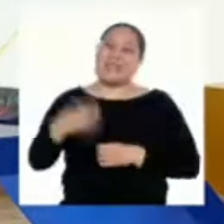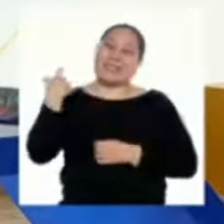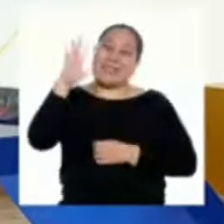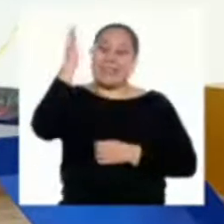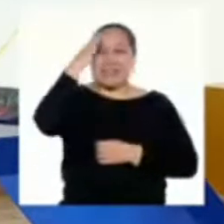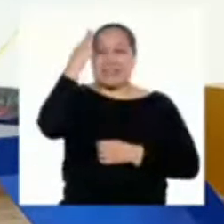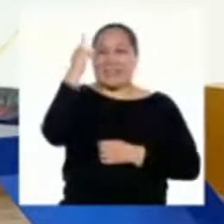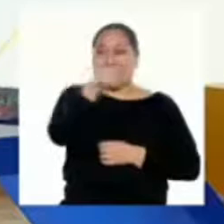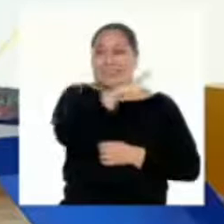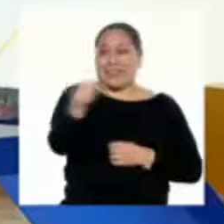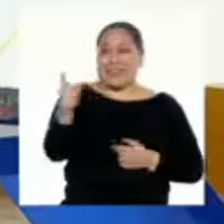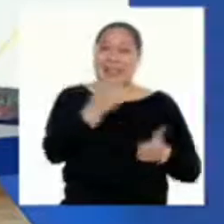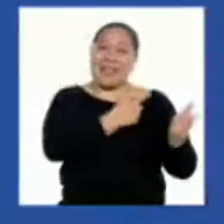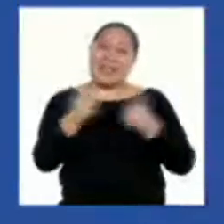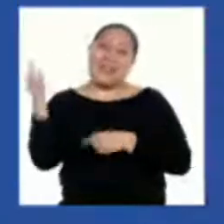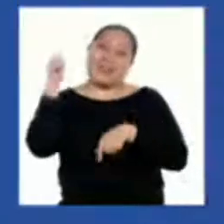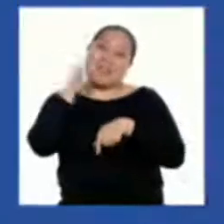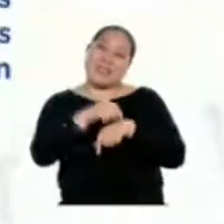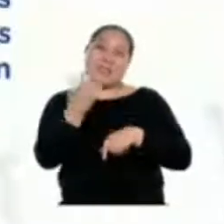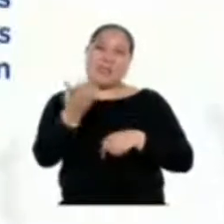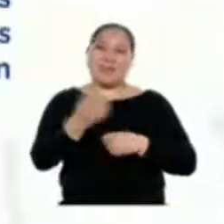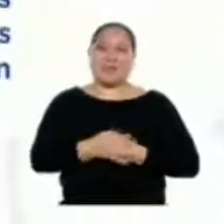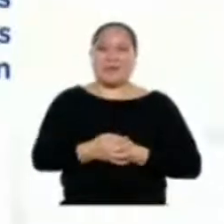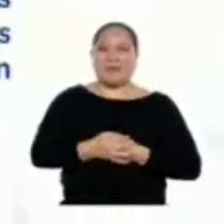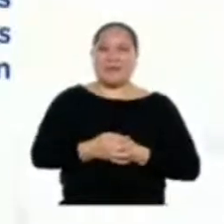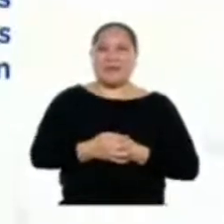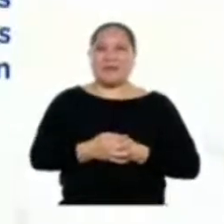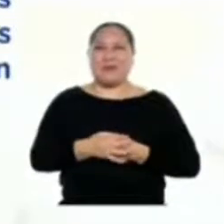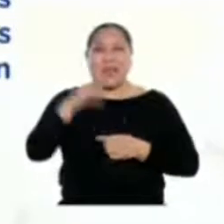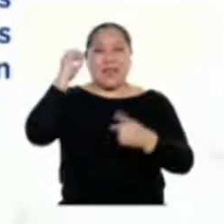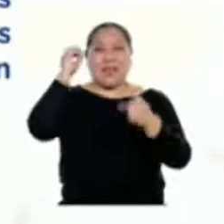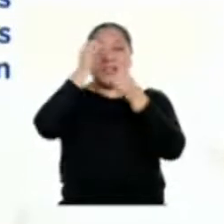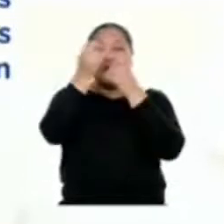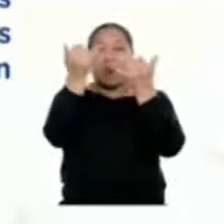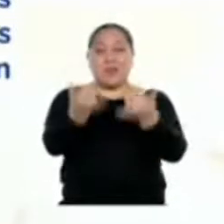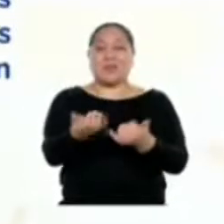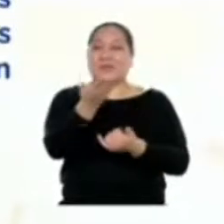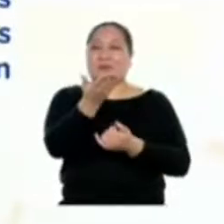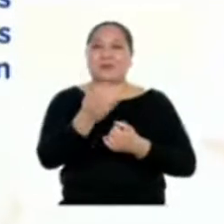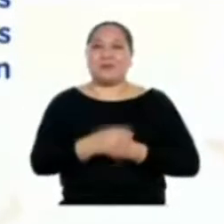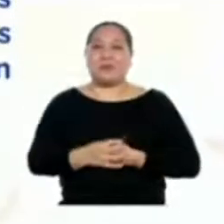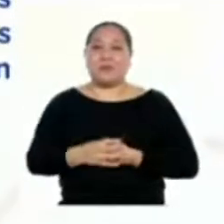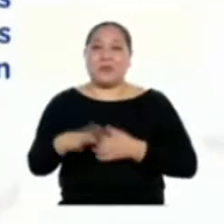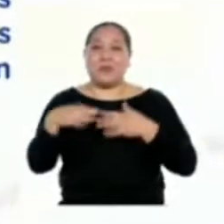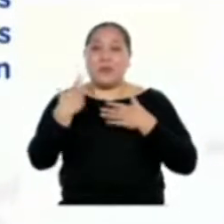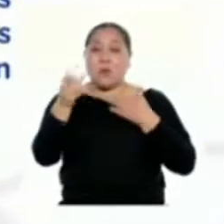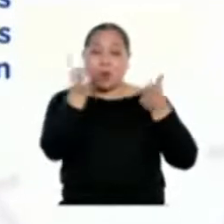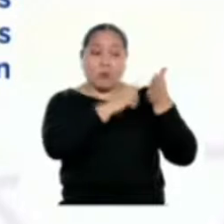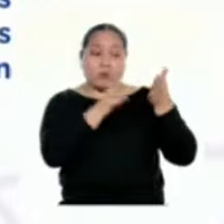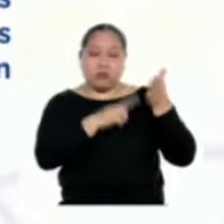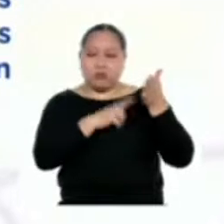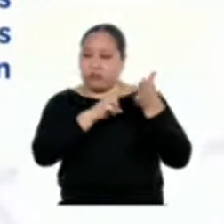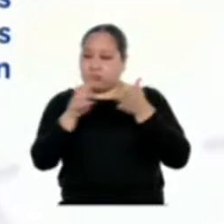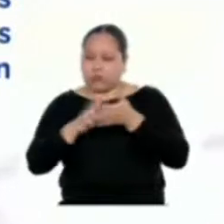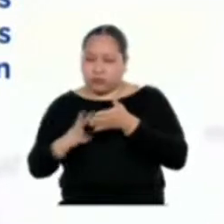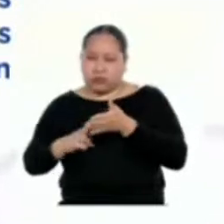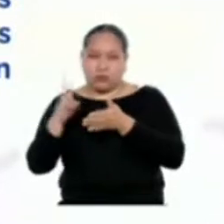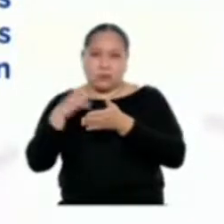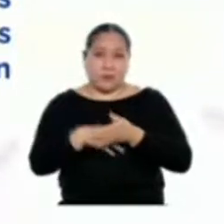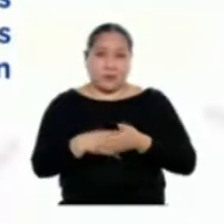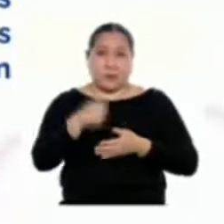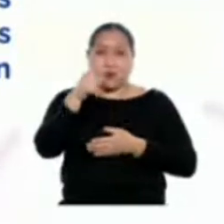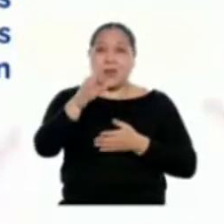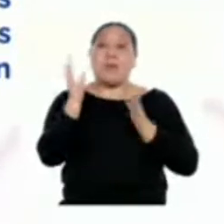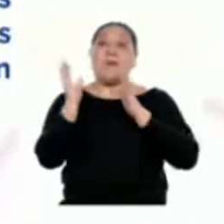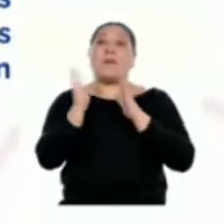para este momento El reto de hoy es este Después de haber leído todos estos textos harán un argumento